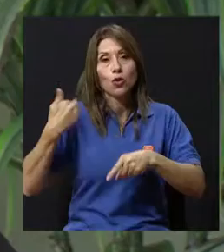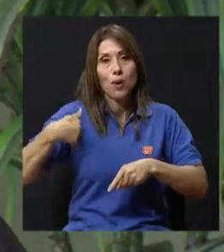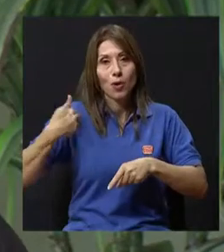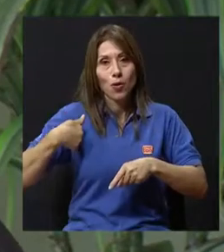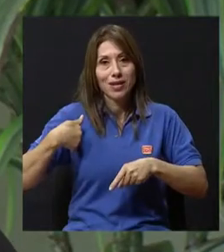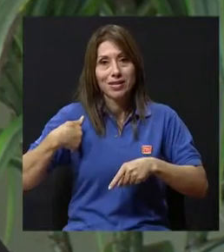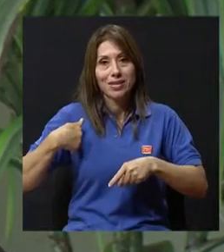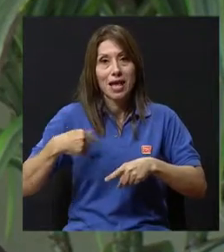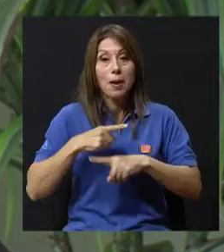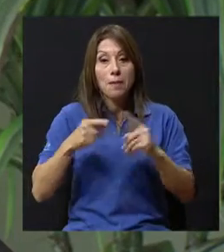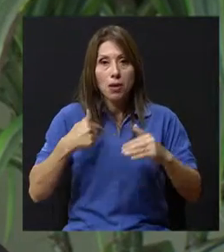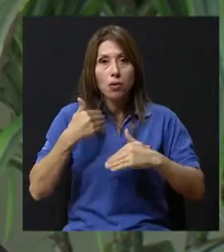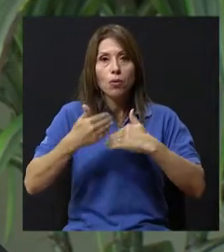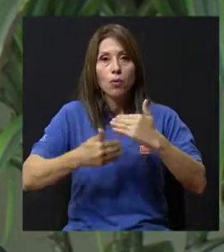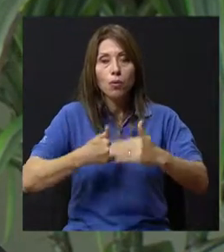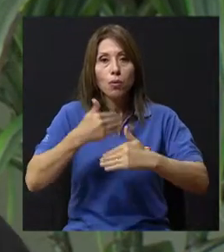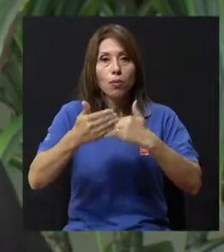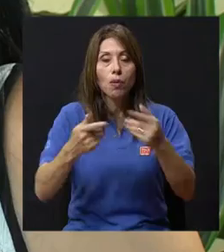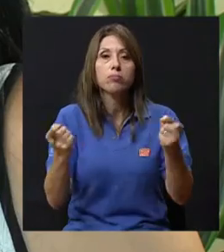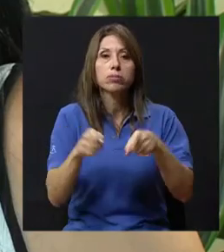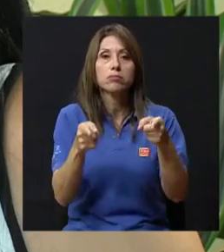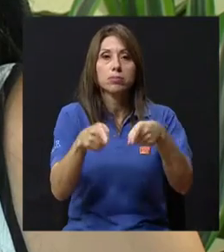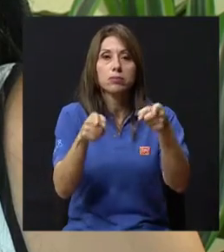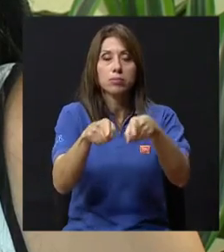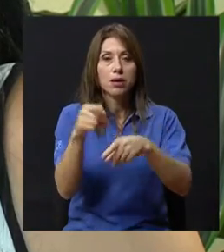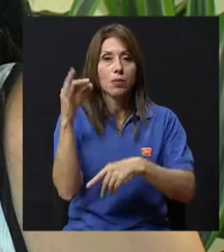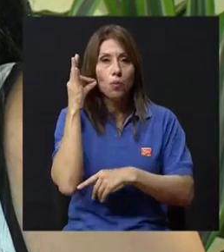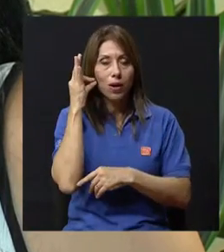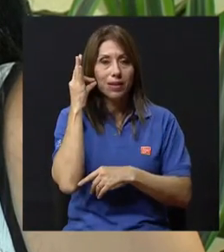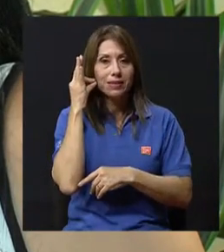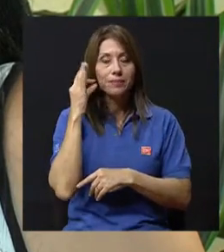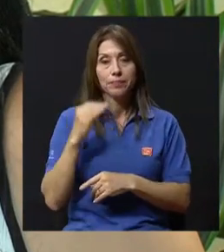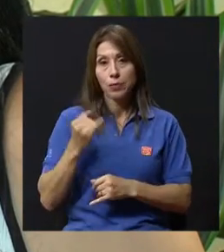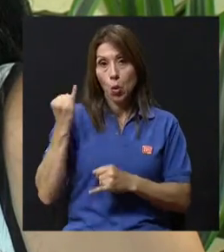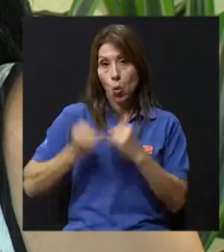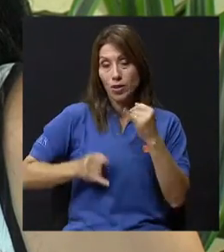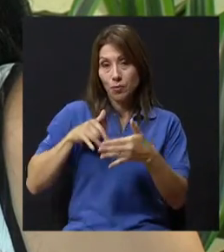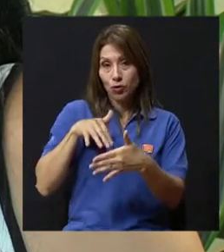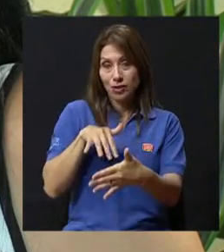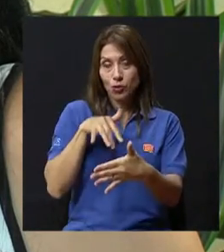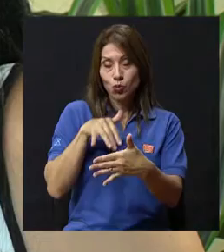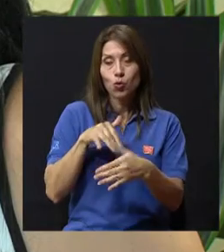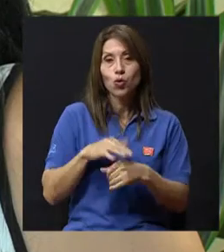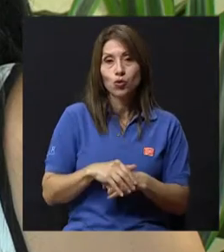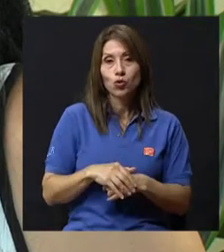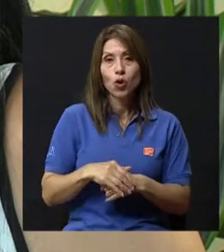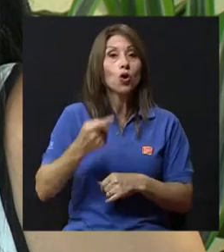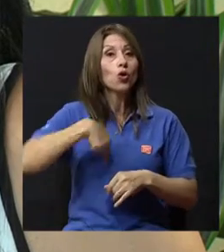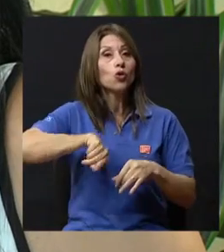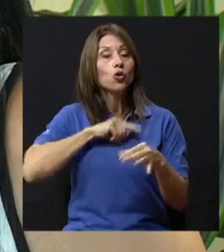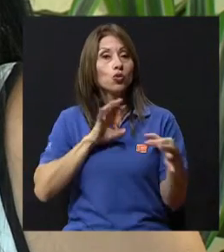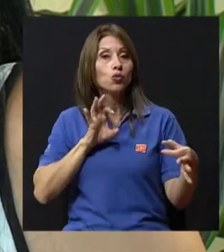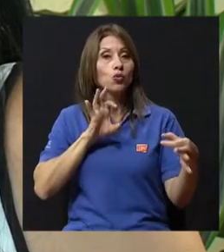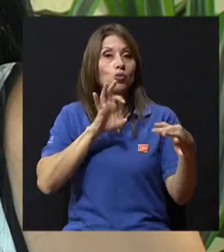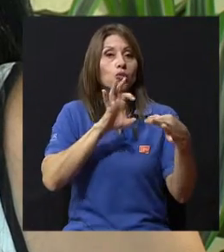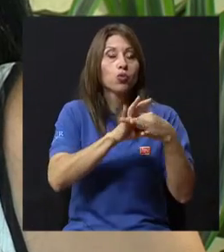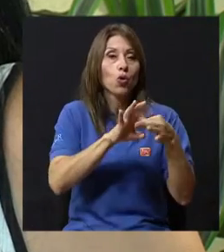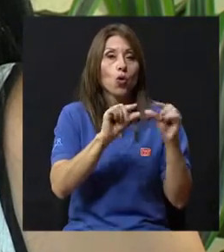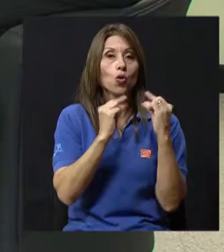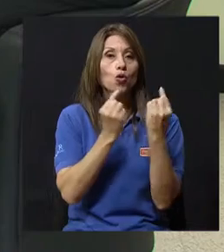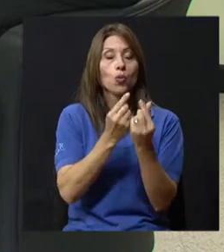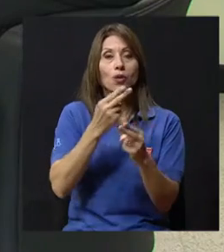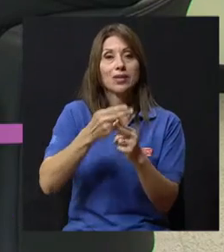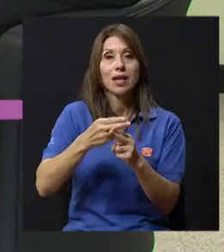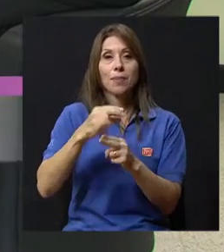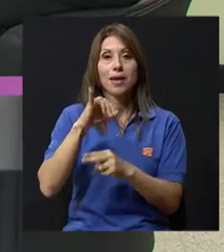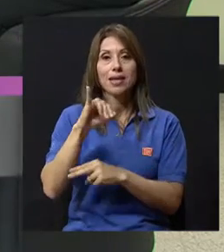la edad es más frecuente en las mujeres. En los últimos estudios nosotros nos asociamos a un grupo que se llama ISAC.